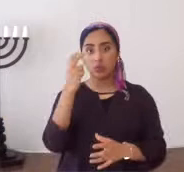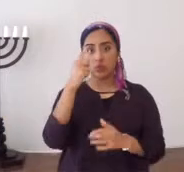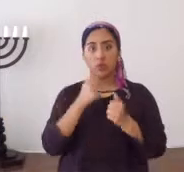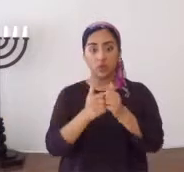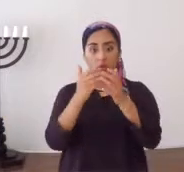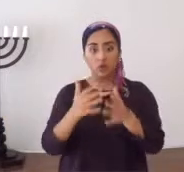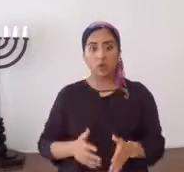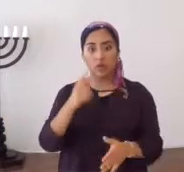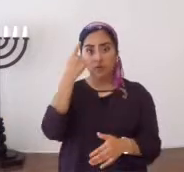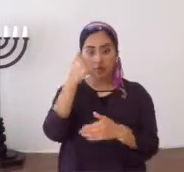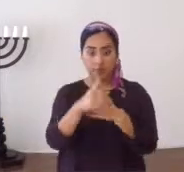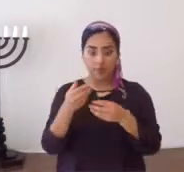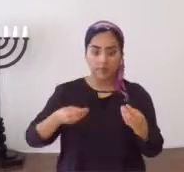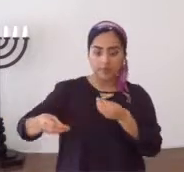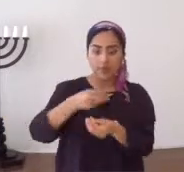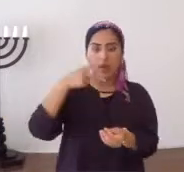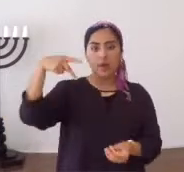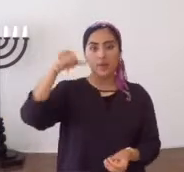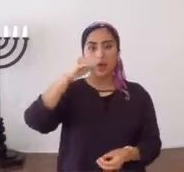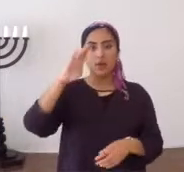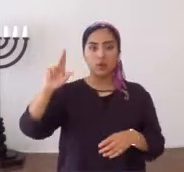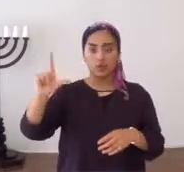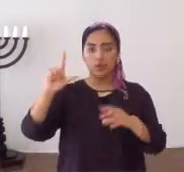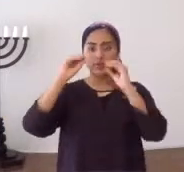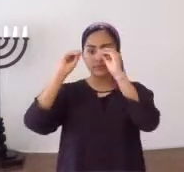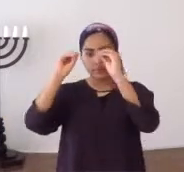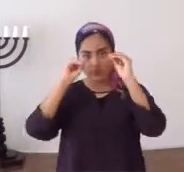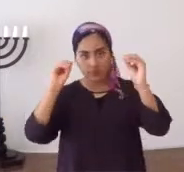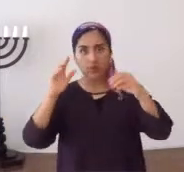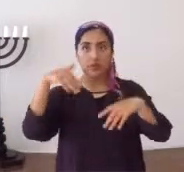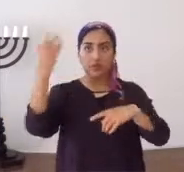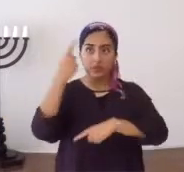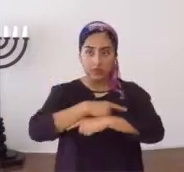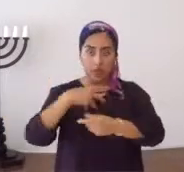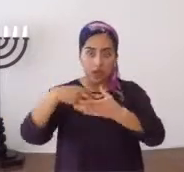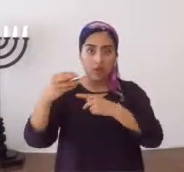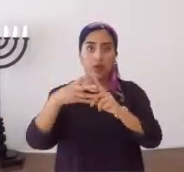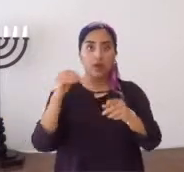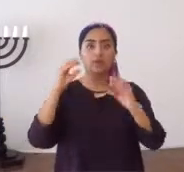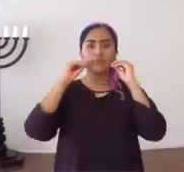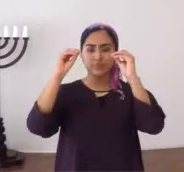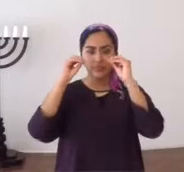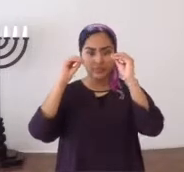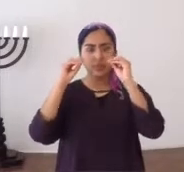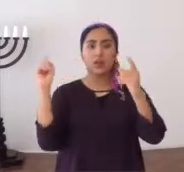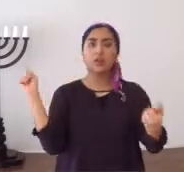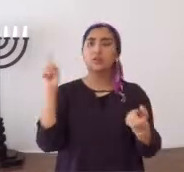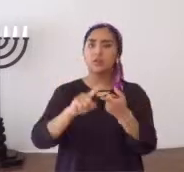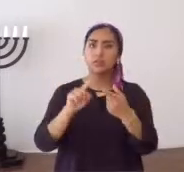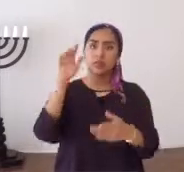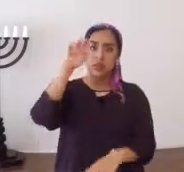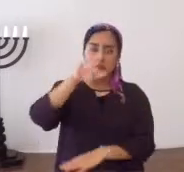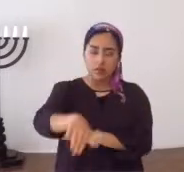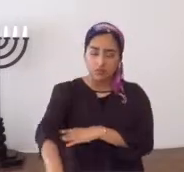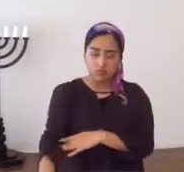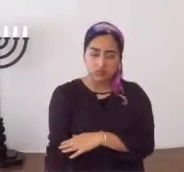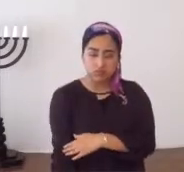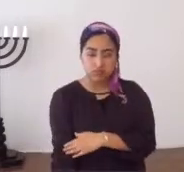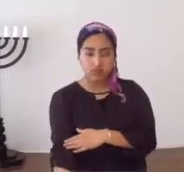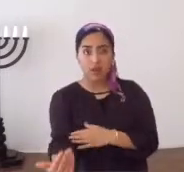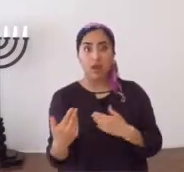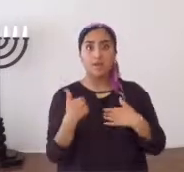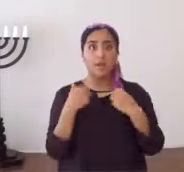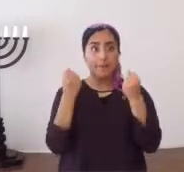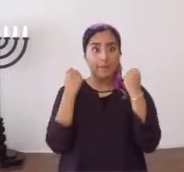primer día de la semana, reunidos los discípulos, para partir el pan, Shaul les enseñaba, habiendo de salir, al día siguiente, y alargó el discurso, la